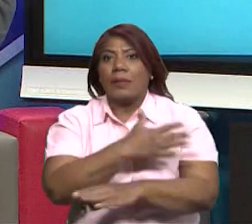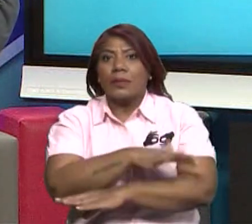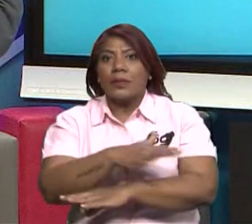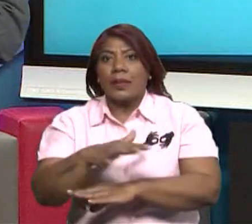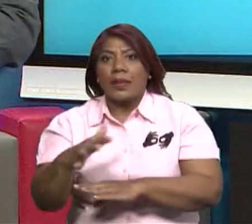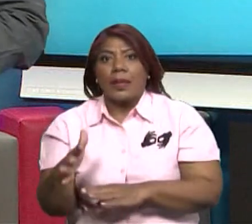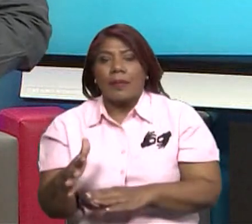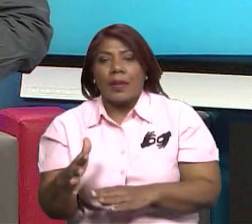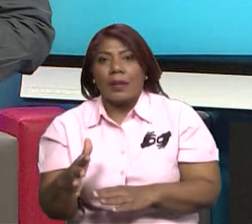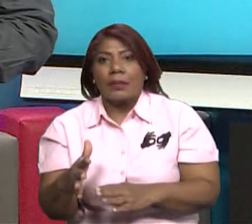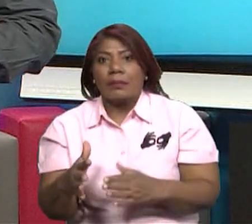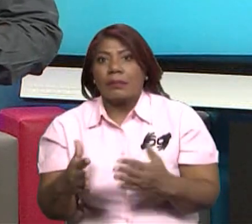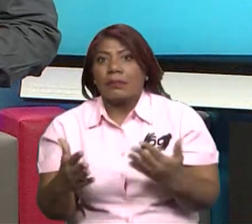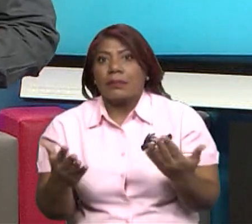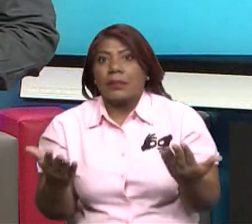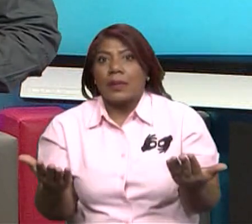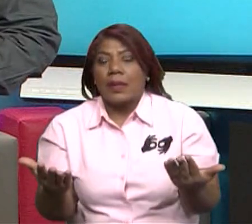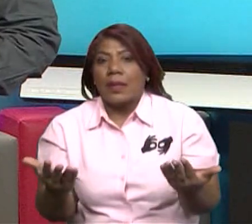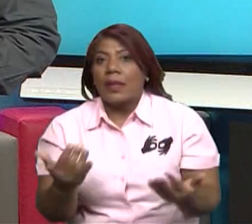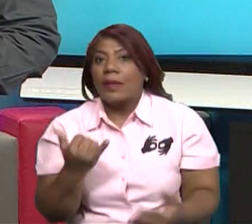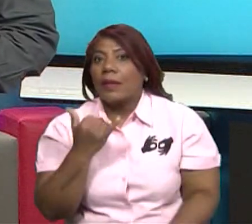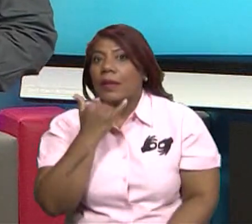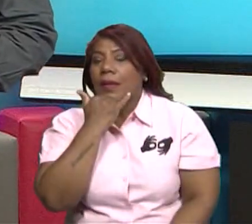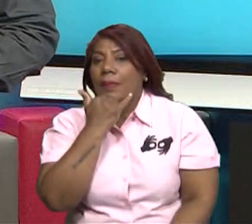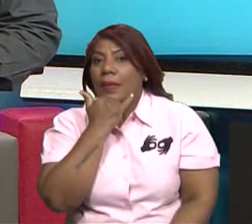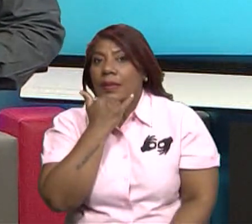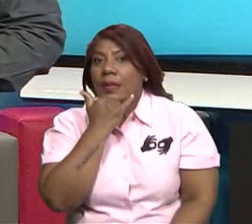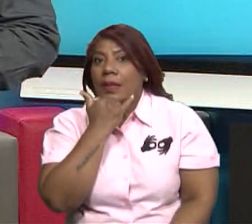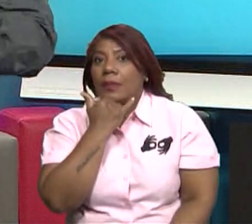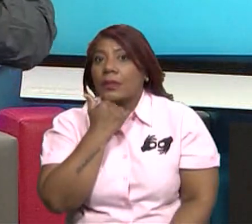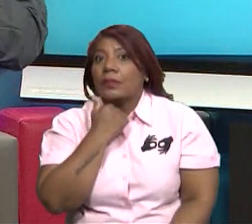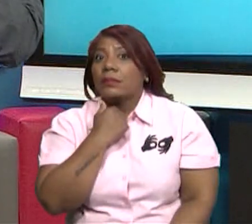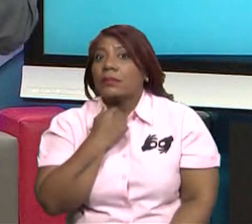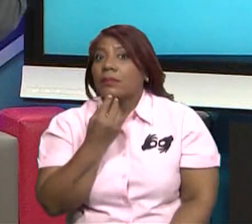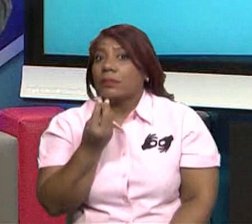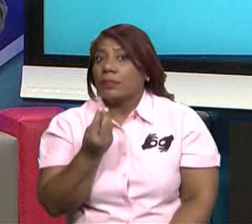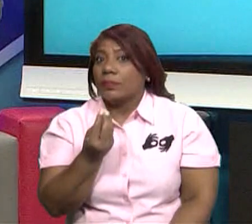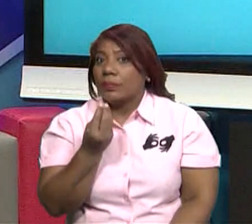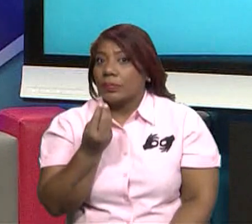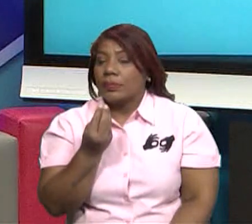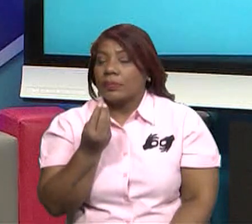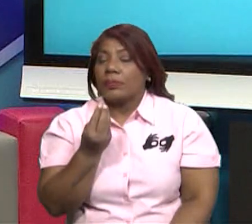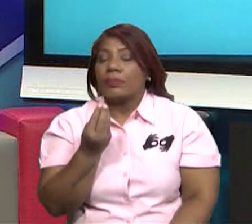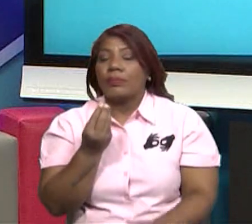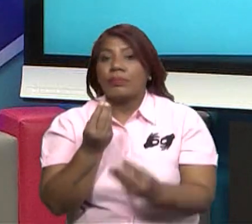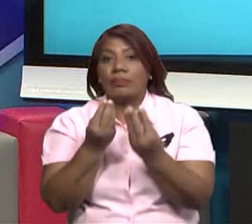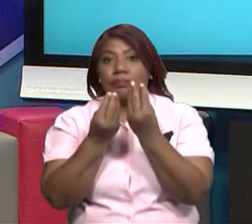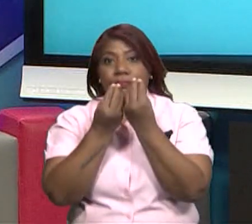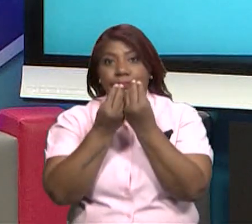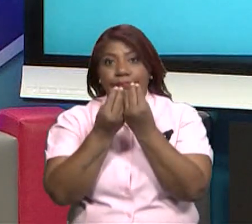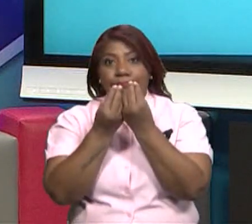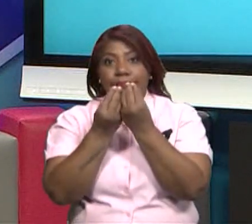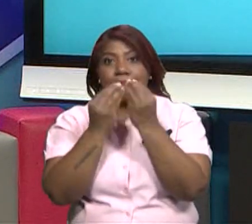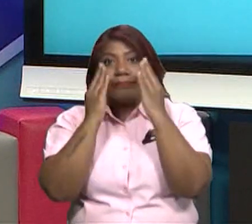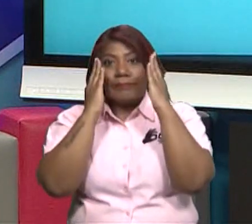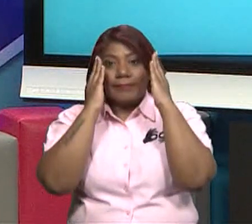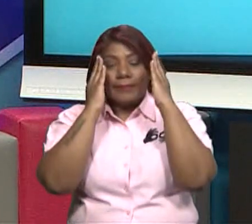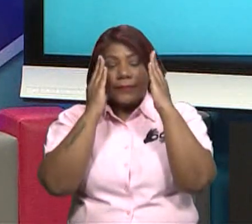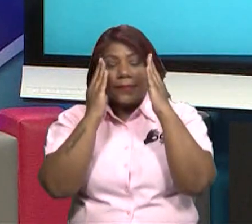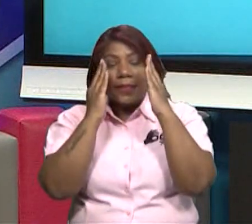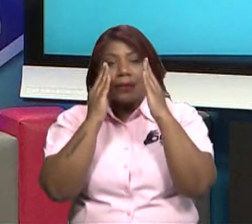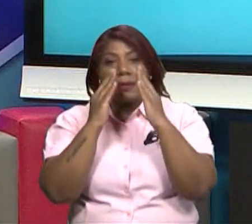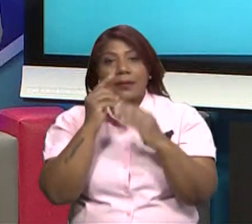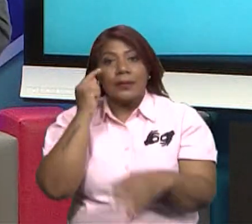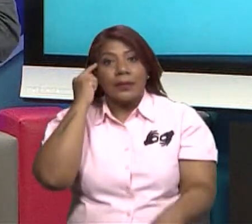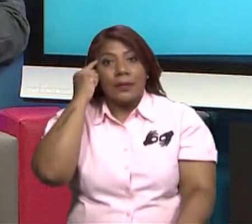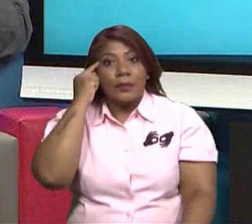Bien, algún día nos va a cobrar, así que hay que poner mucha atención, chicos. Ustedes ya están creciendo y hay que tomar